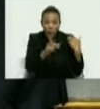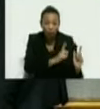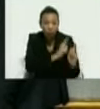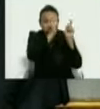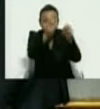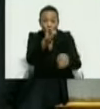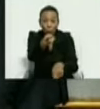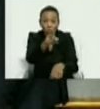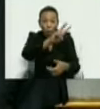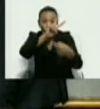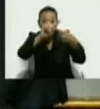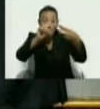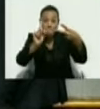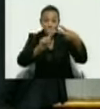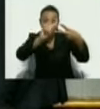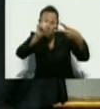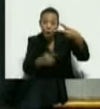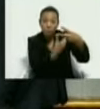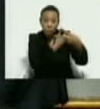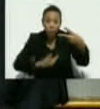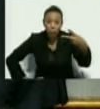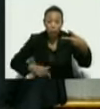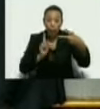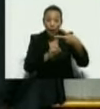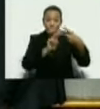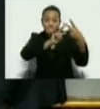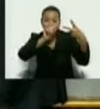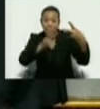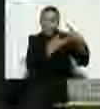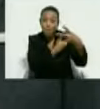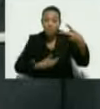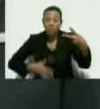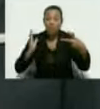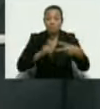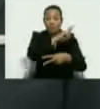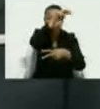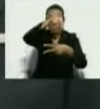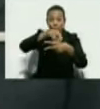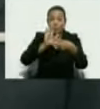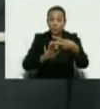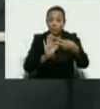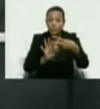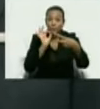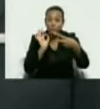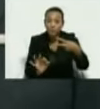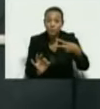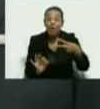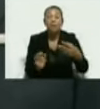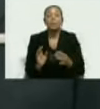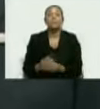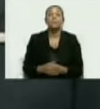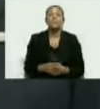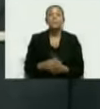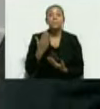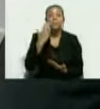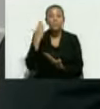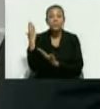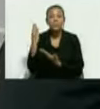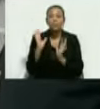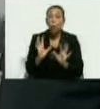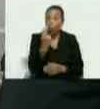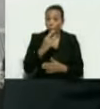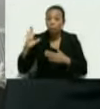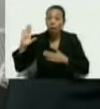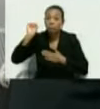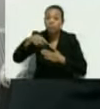sido encomendadas en su condición de primer vicepresidente de la Asamblea Nacional de la República Bolivariana de Venezuela. ¿Lo